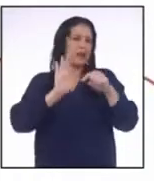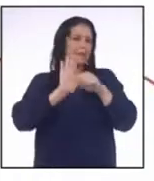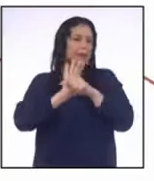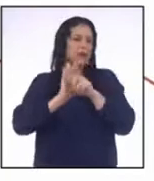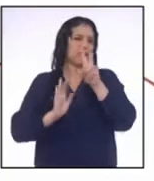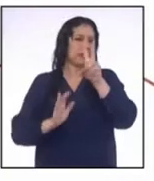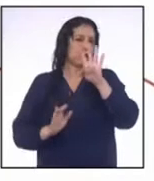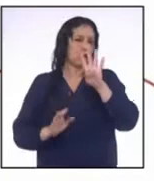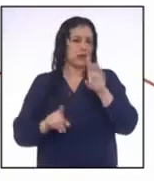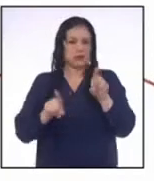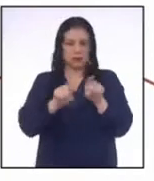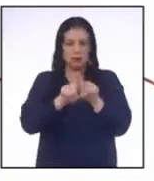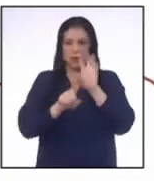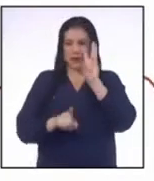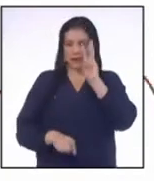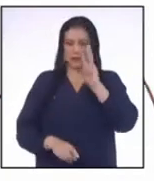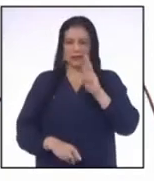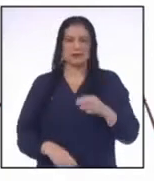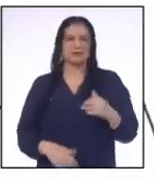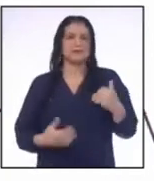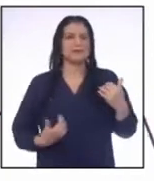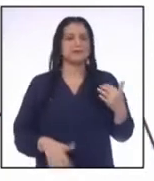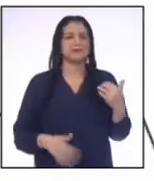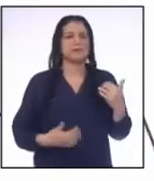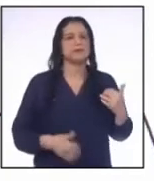igual a 6